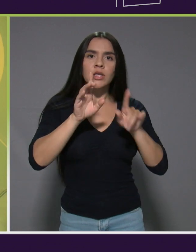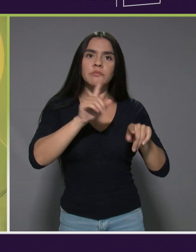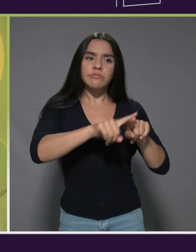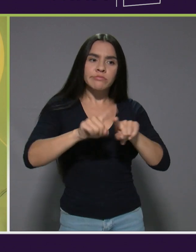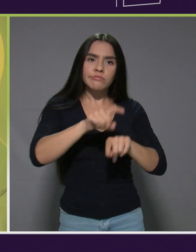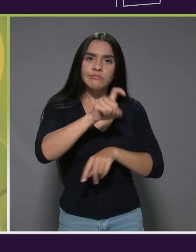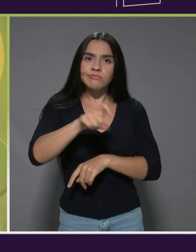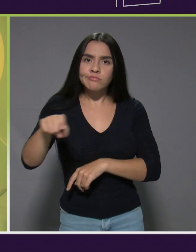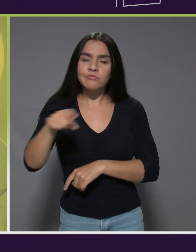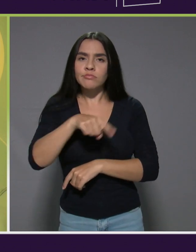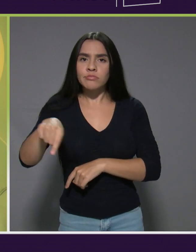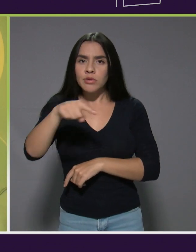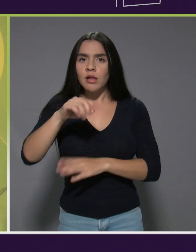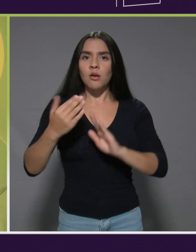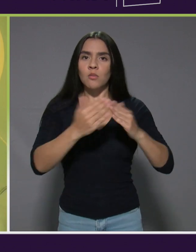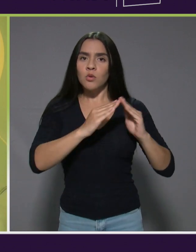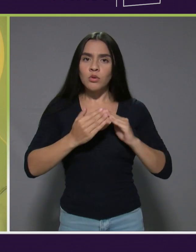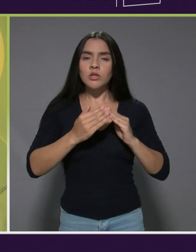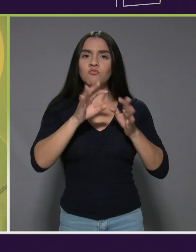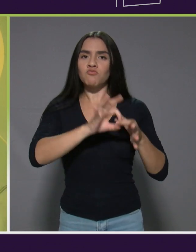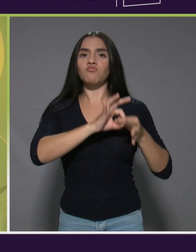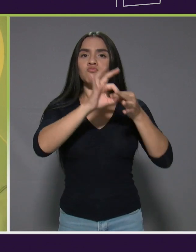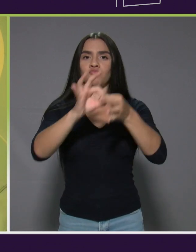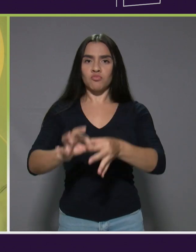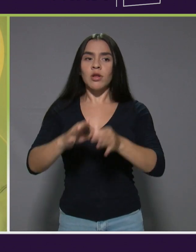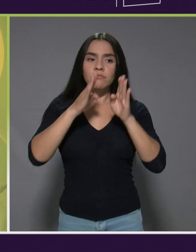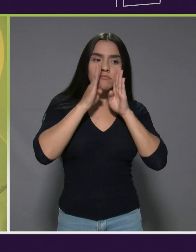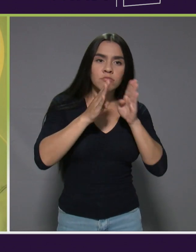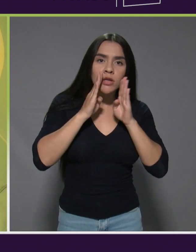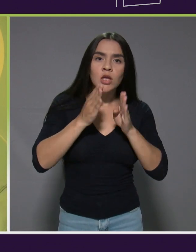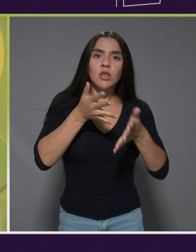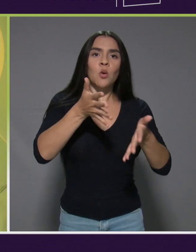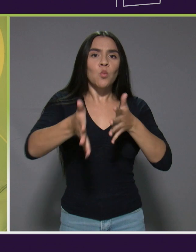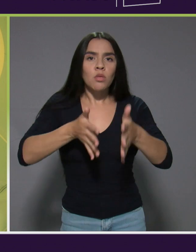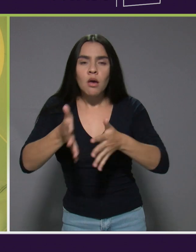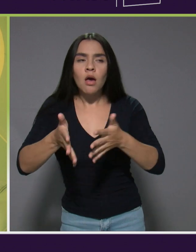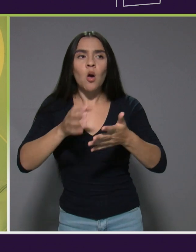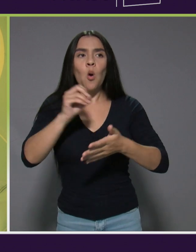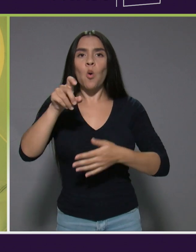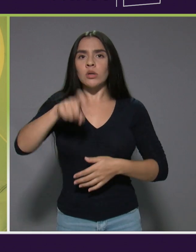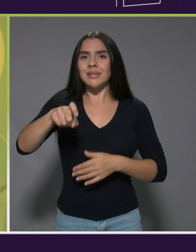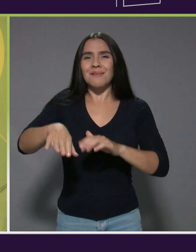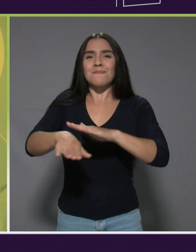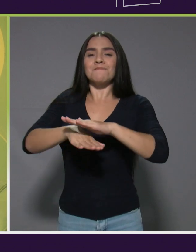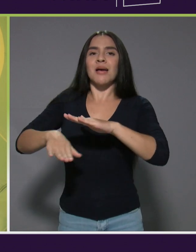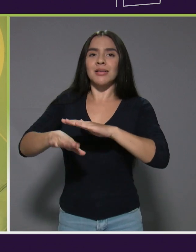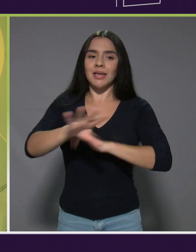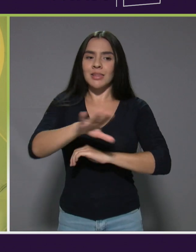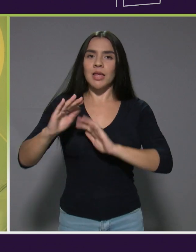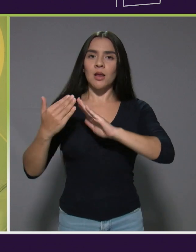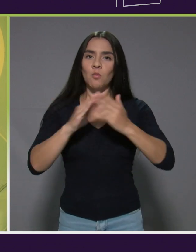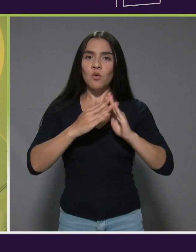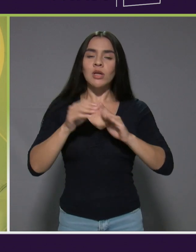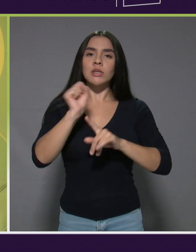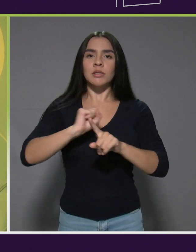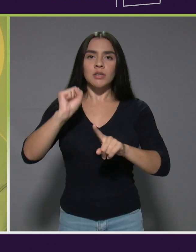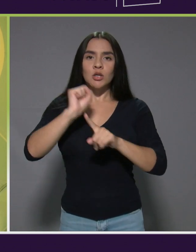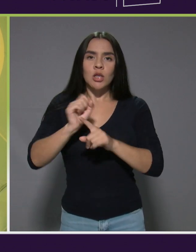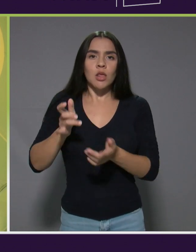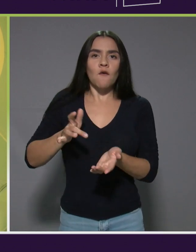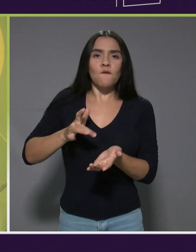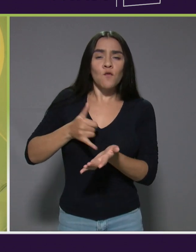en lo que tiene que ver con la atención de cuidados o de necesidades básicas de la población en situación de